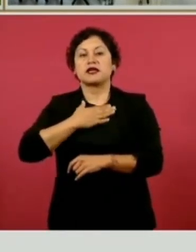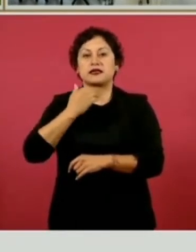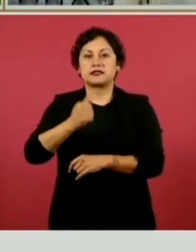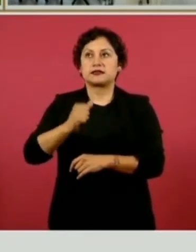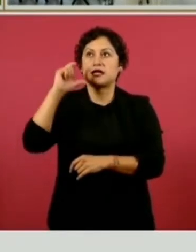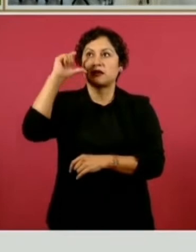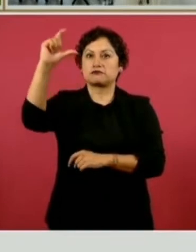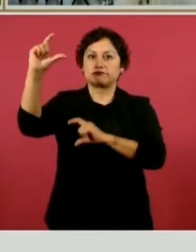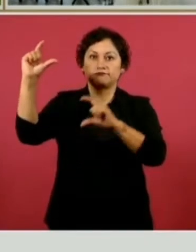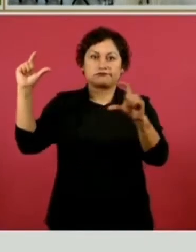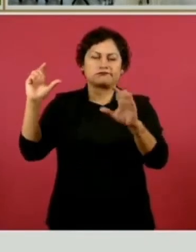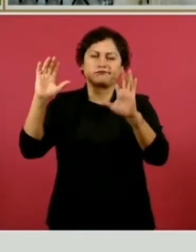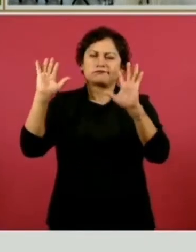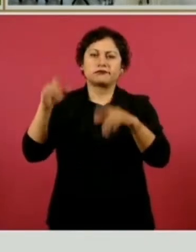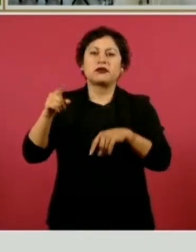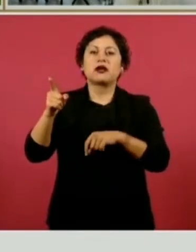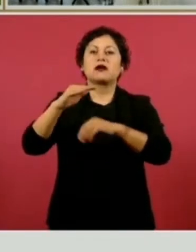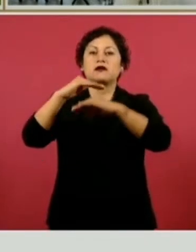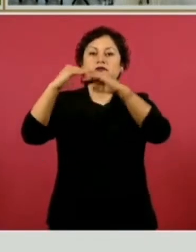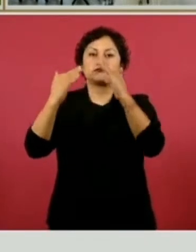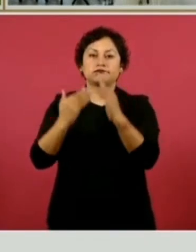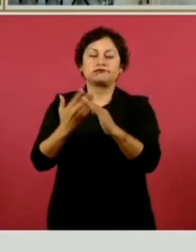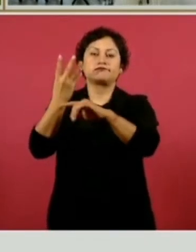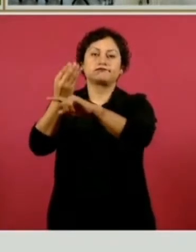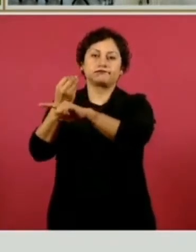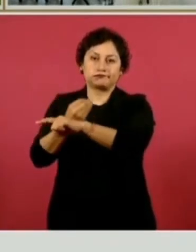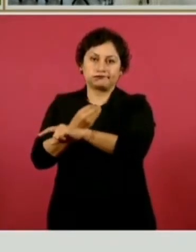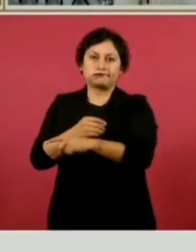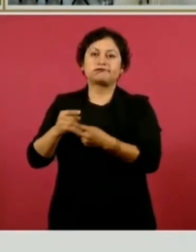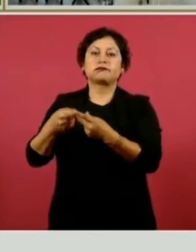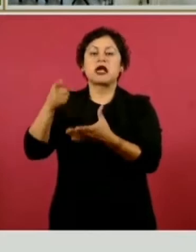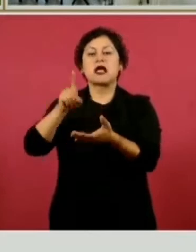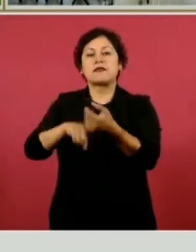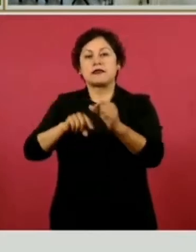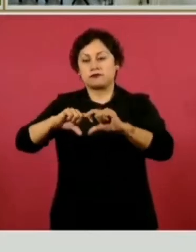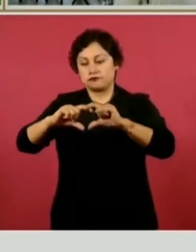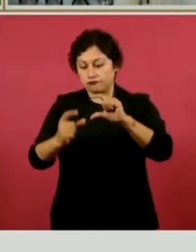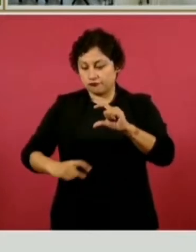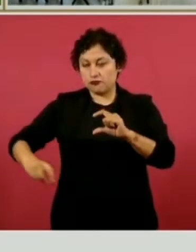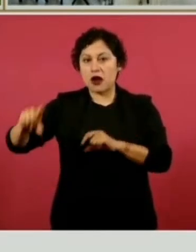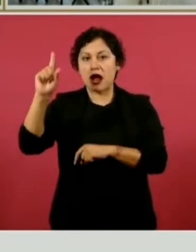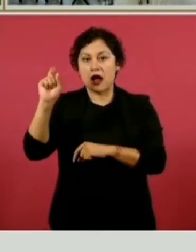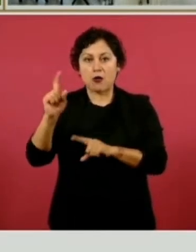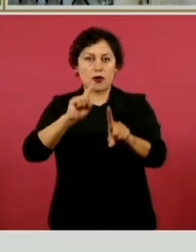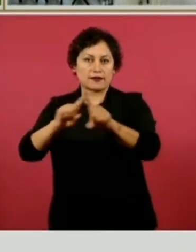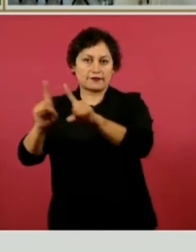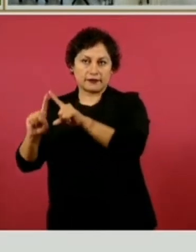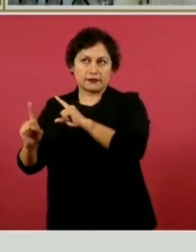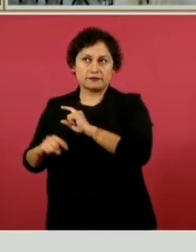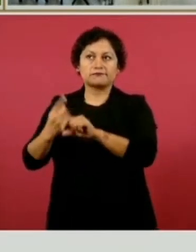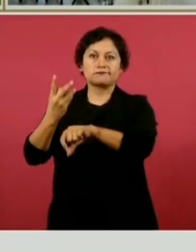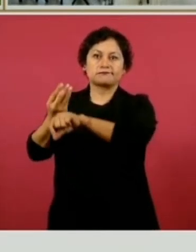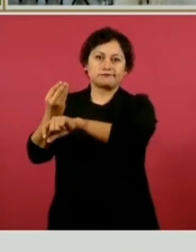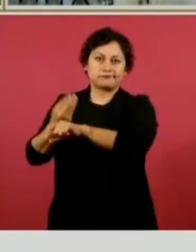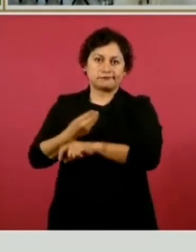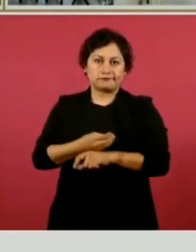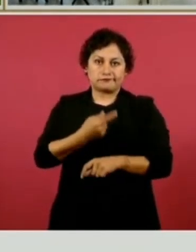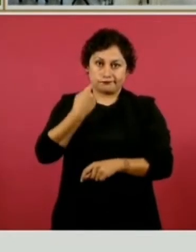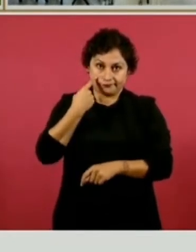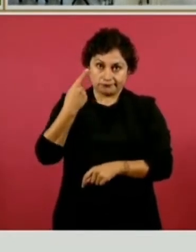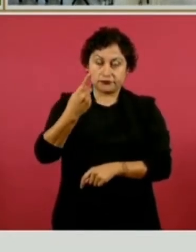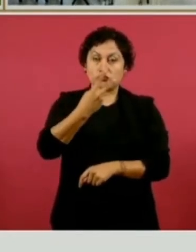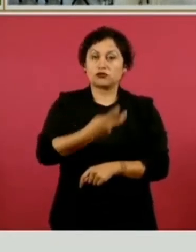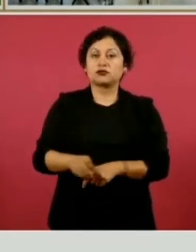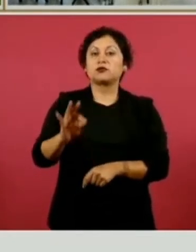impermeabilizaciones, mantenimiento de tuberías en este centro de salud. Insisto, son 245 millones de